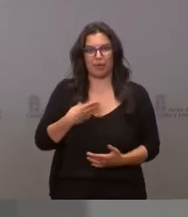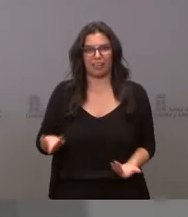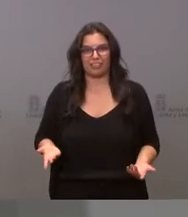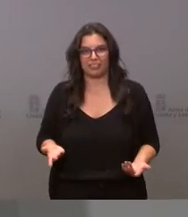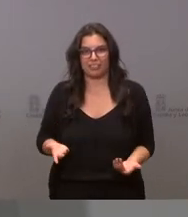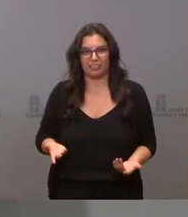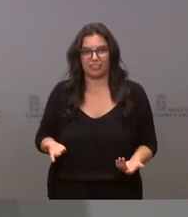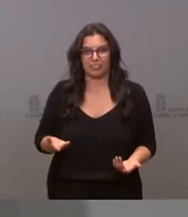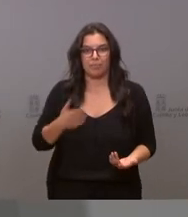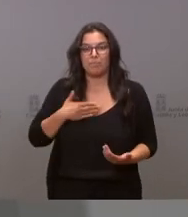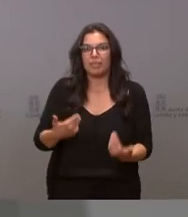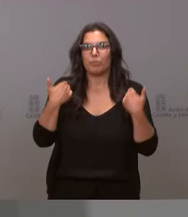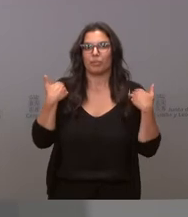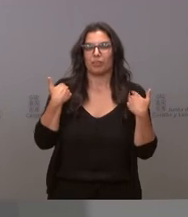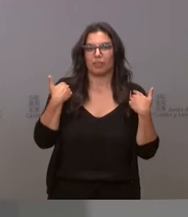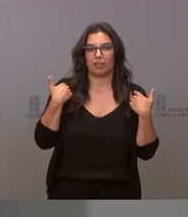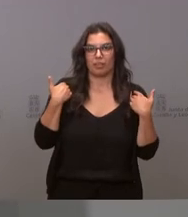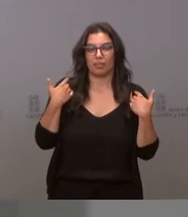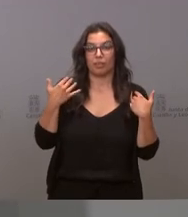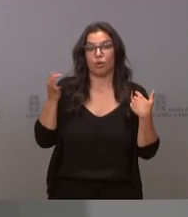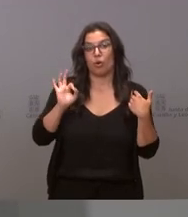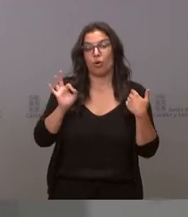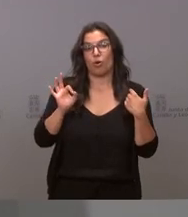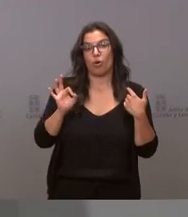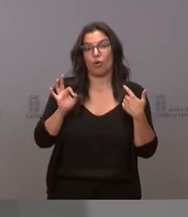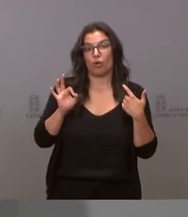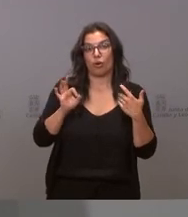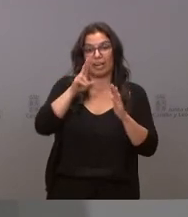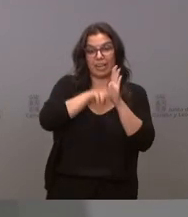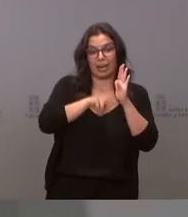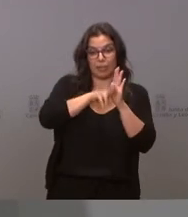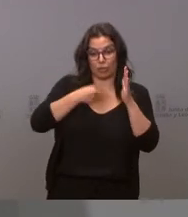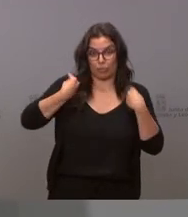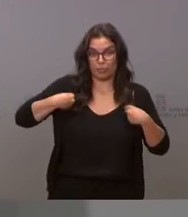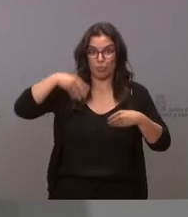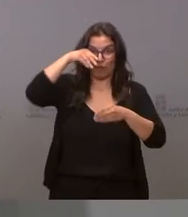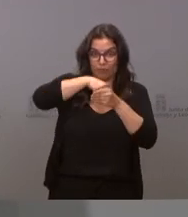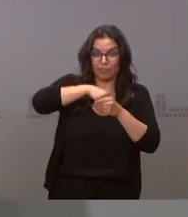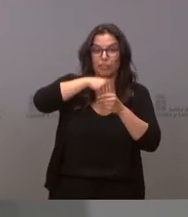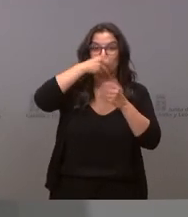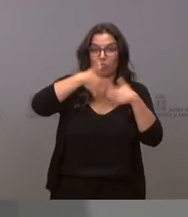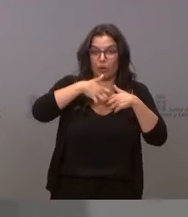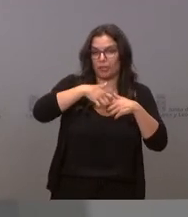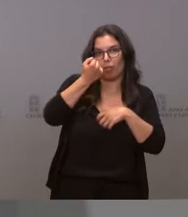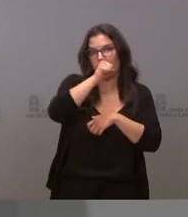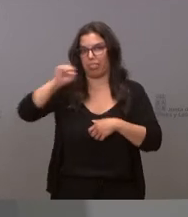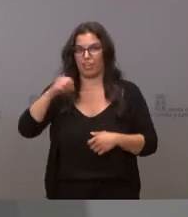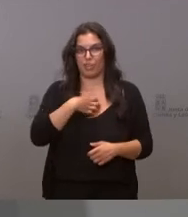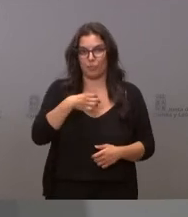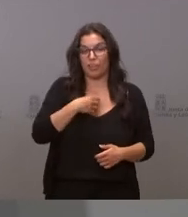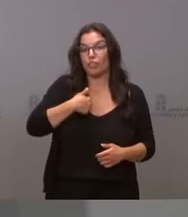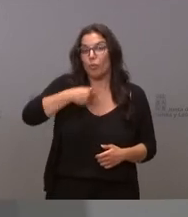de las comunidades autónomas ni saltarte el reglamento de funcionamiento del consejo interterritorial yo creo